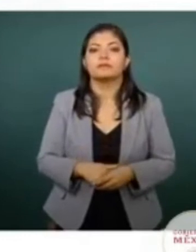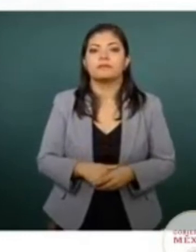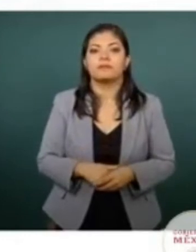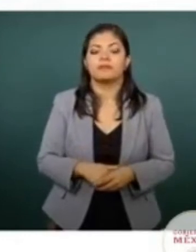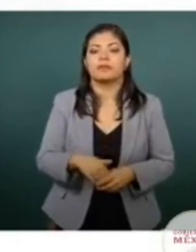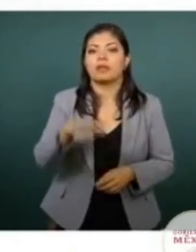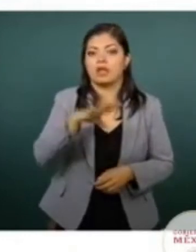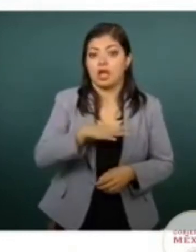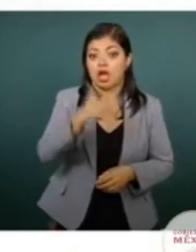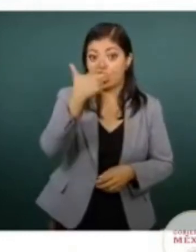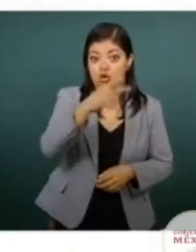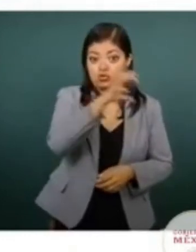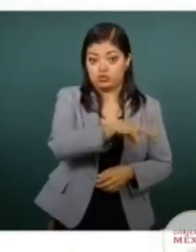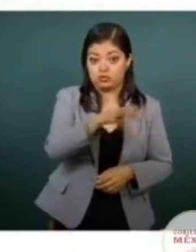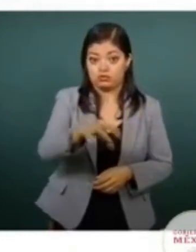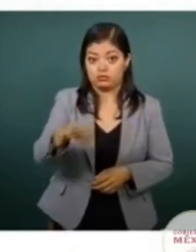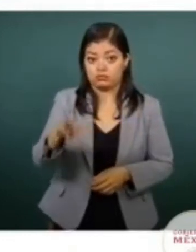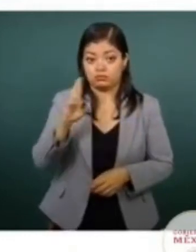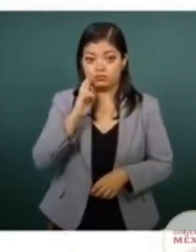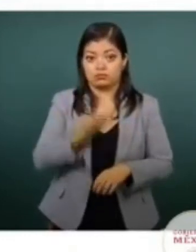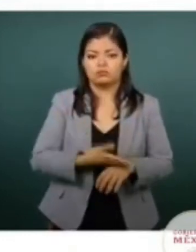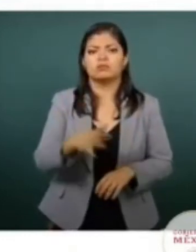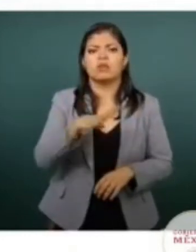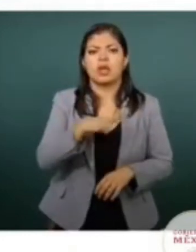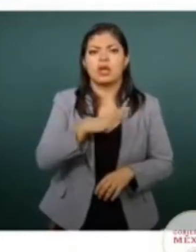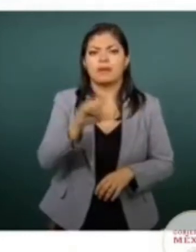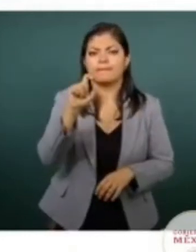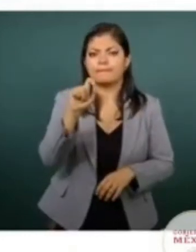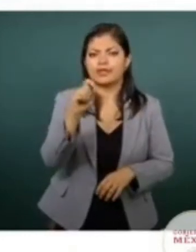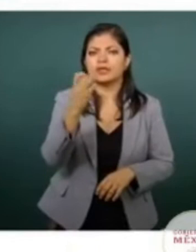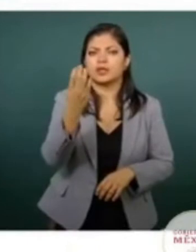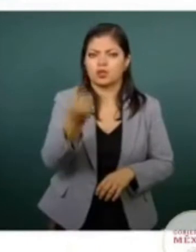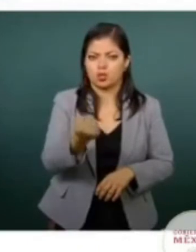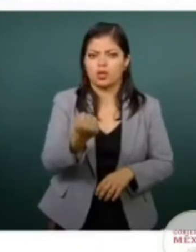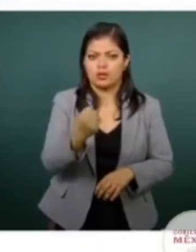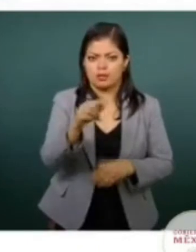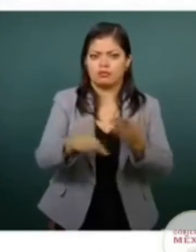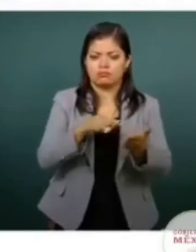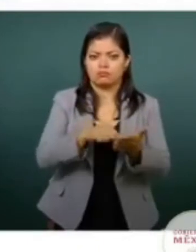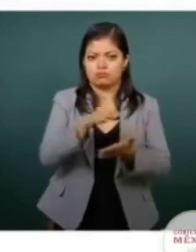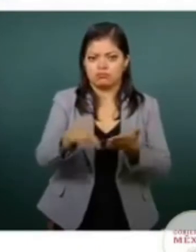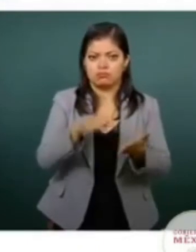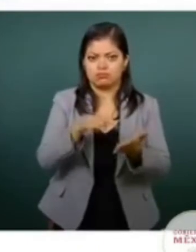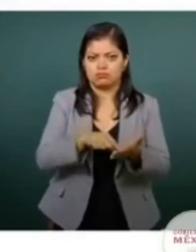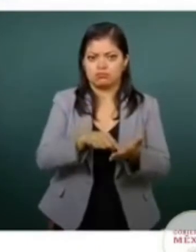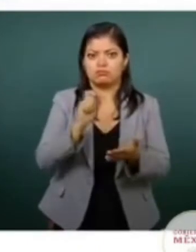coordinaciones se tienen ya 29 instalaciones de la Guardia.